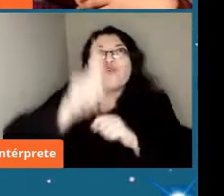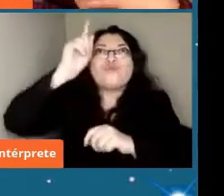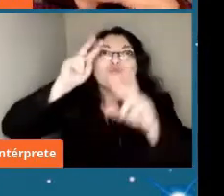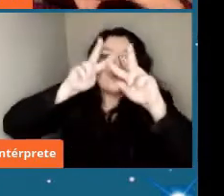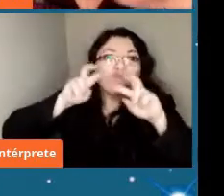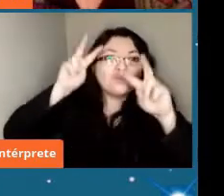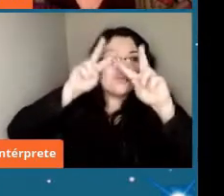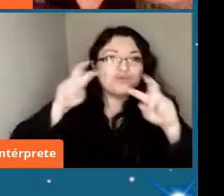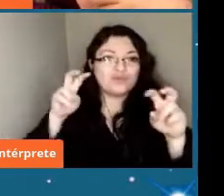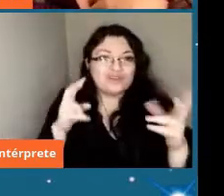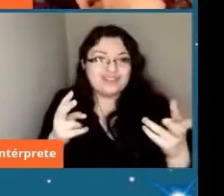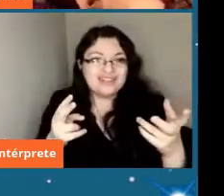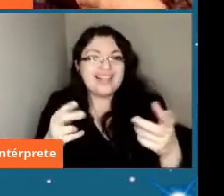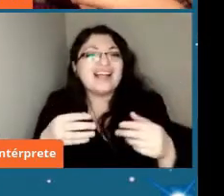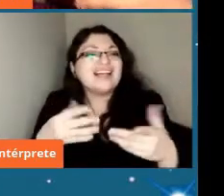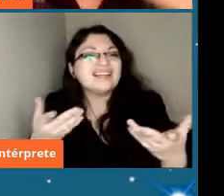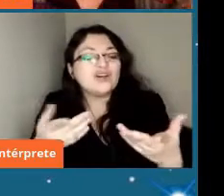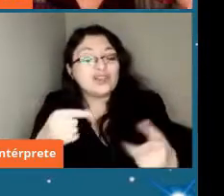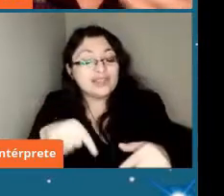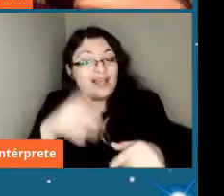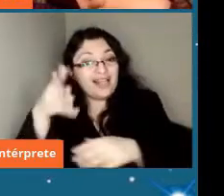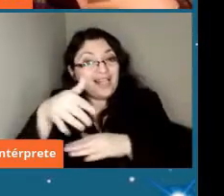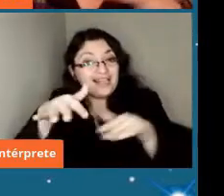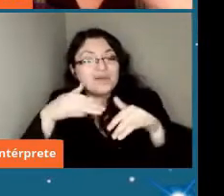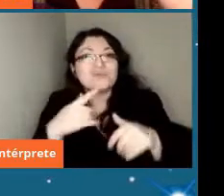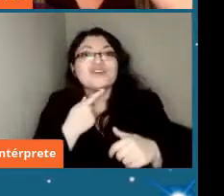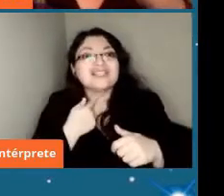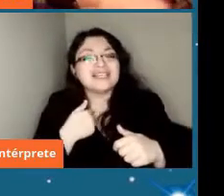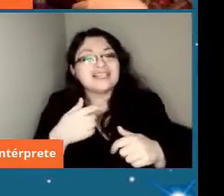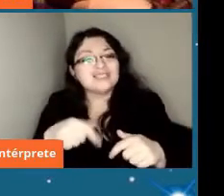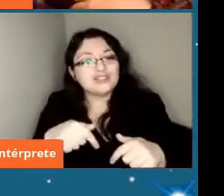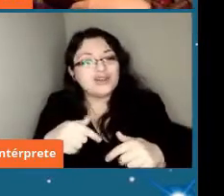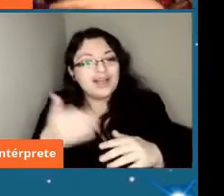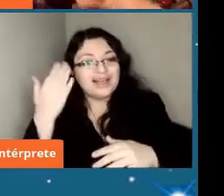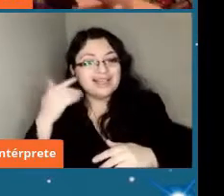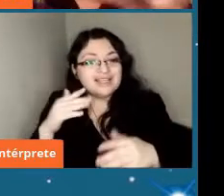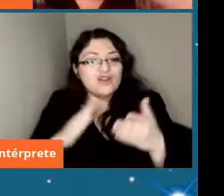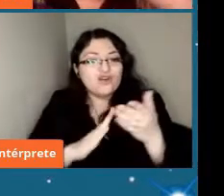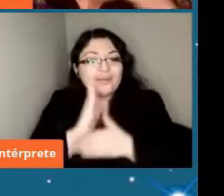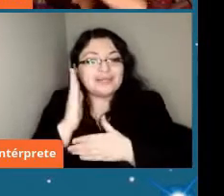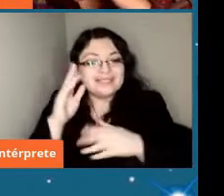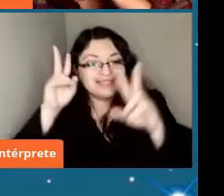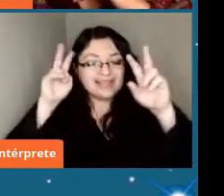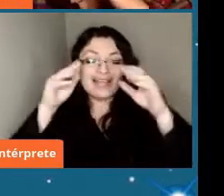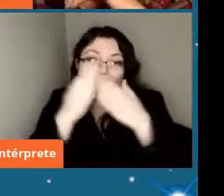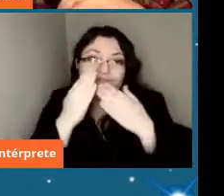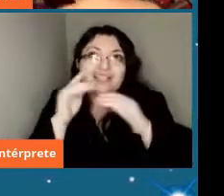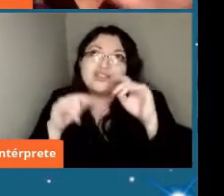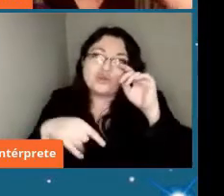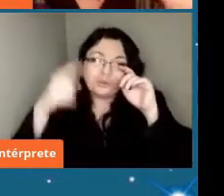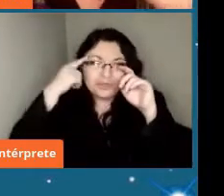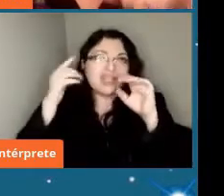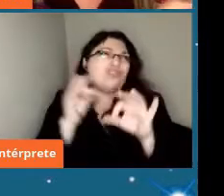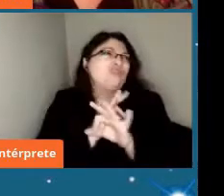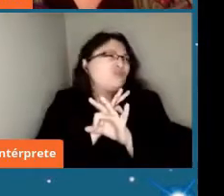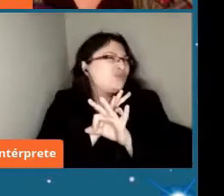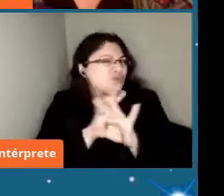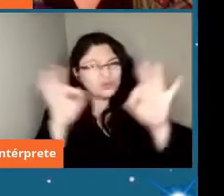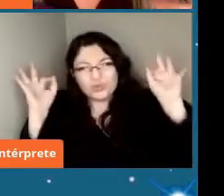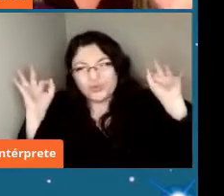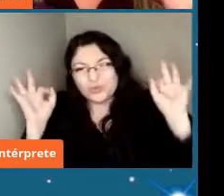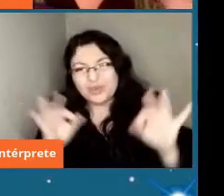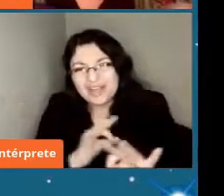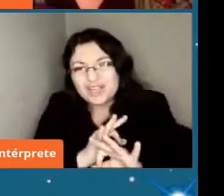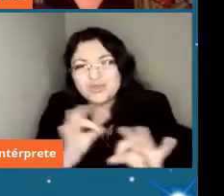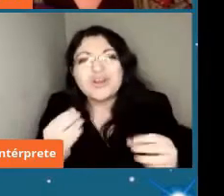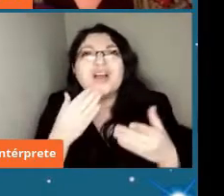sobre esto que se ve yo por lo menos cuando partí con esto lo veía como que nunca iba a ocurrir mientras yo viviera me lo imaginé